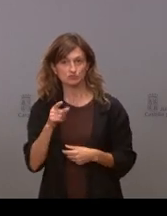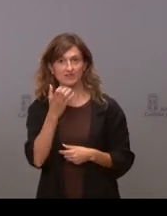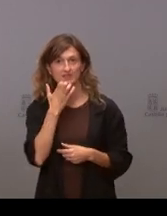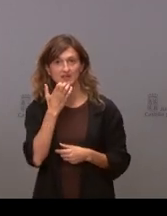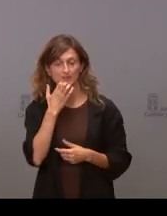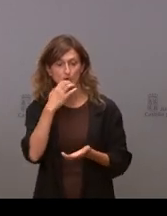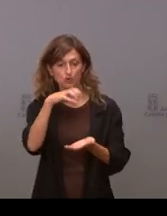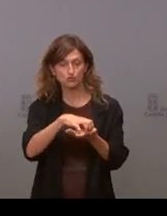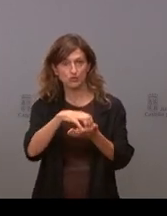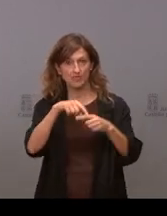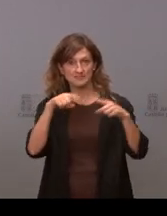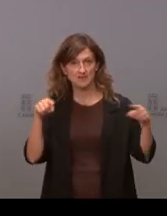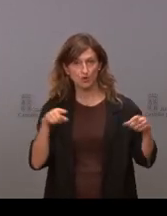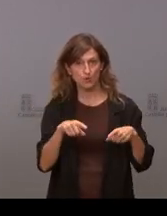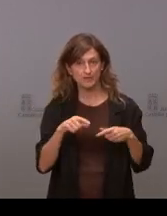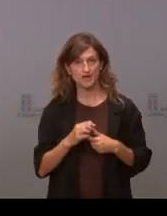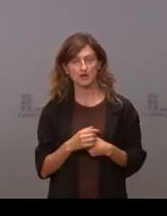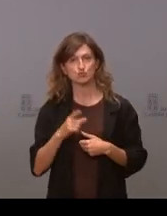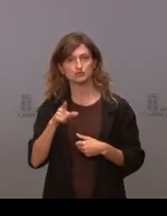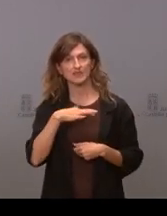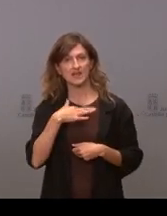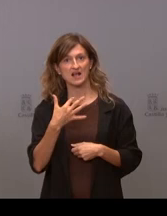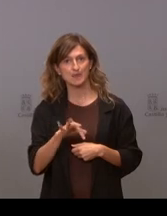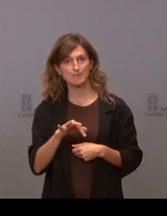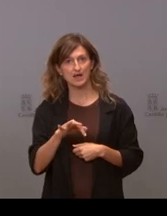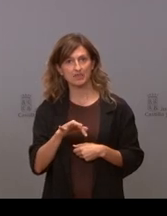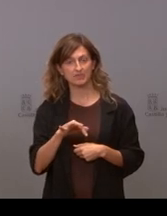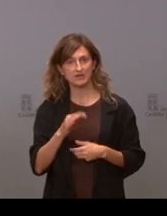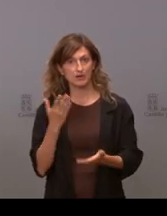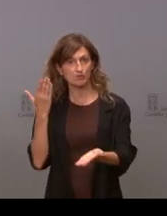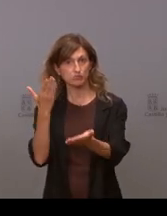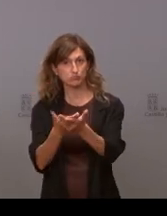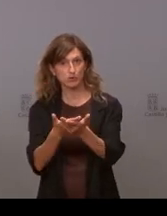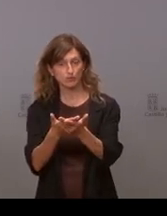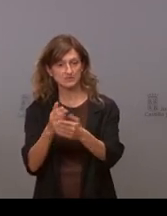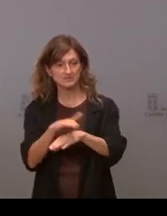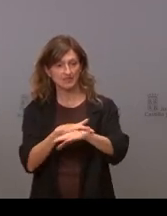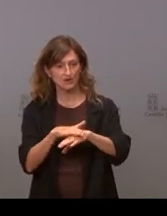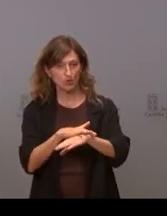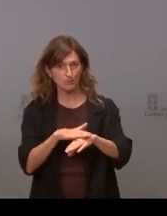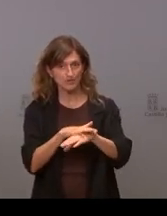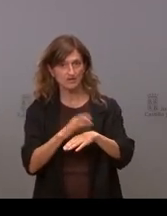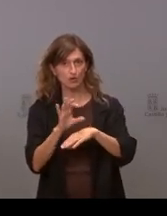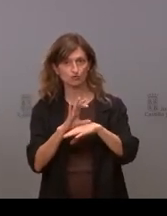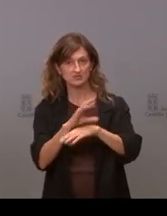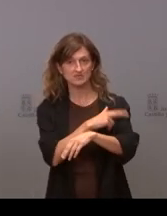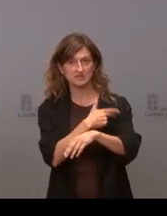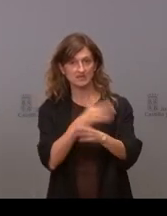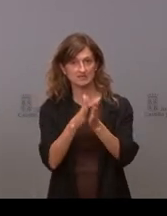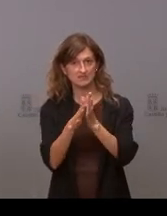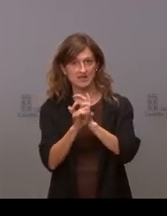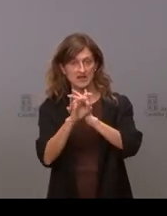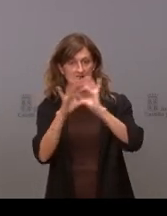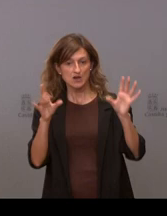consultorios de Segovia usted sería capaz de hacerlo con la propuesta del gobierno o de la consejería de sanidad para ver cómo